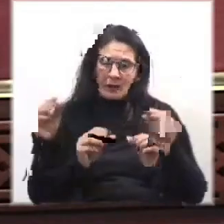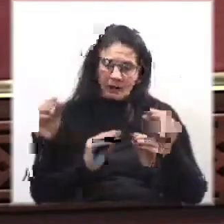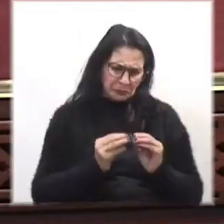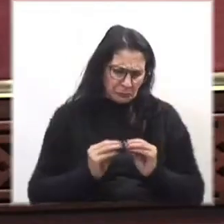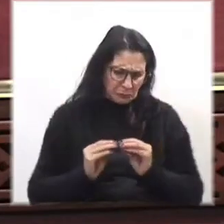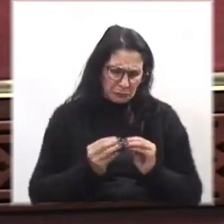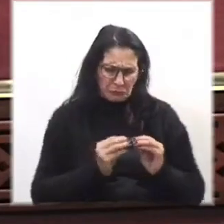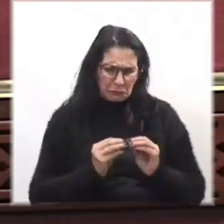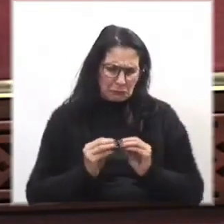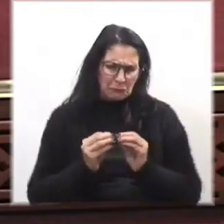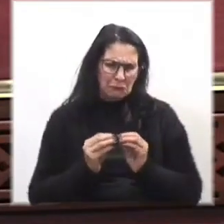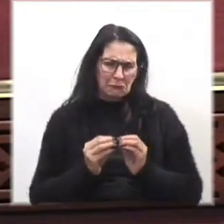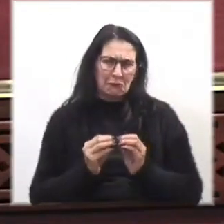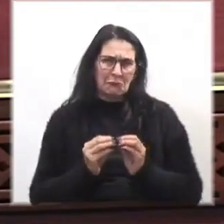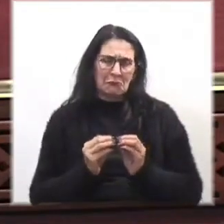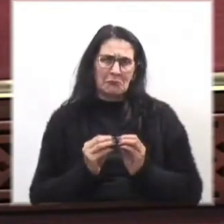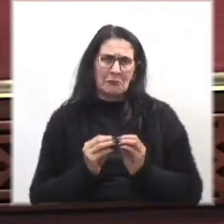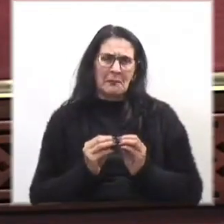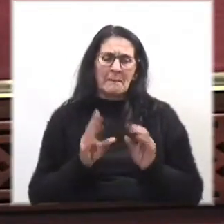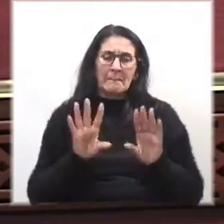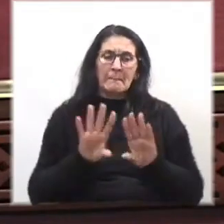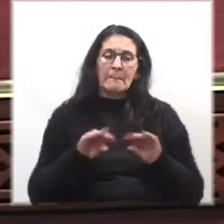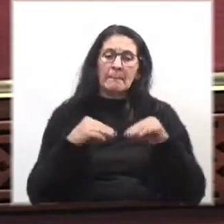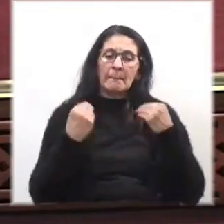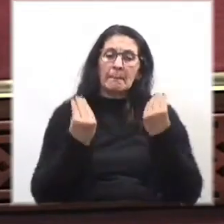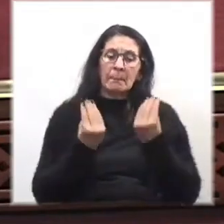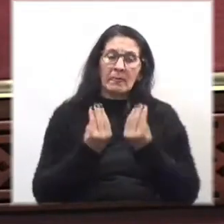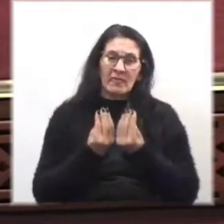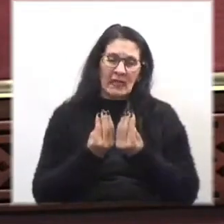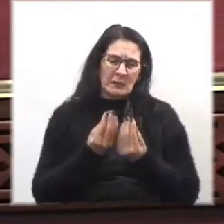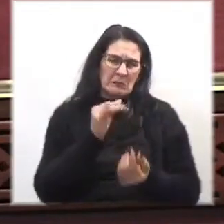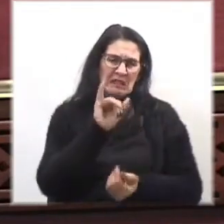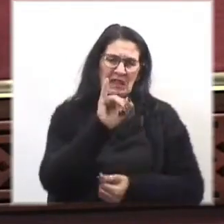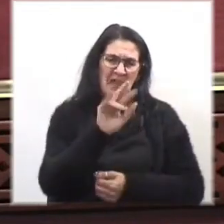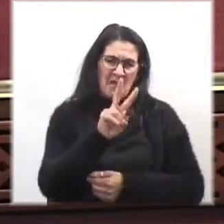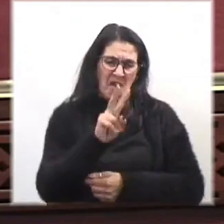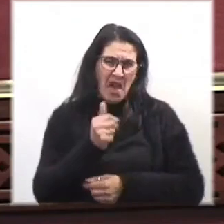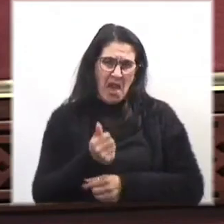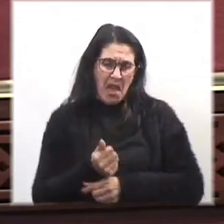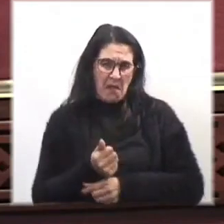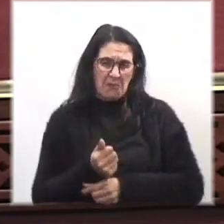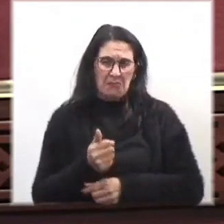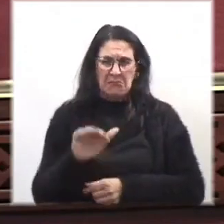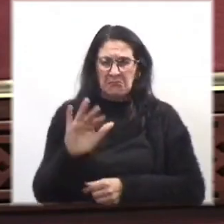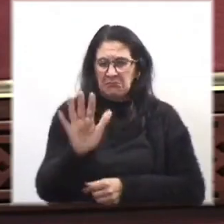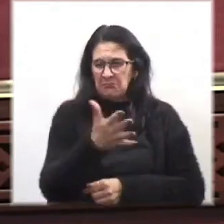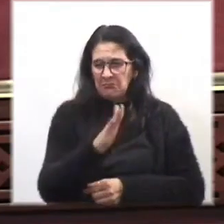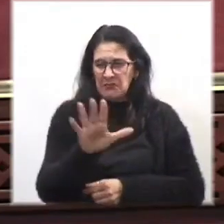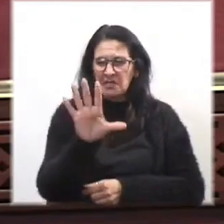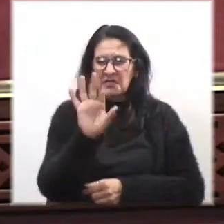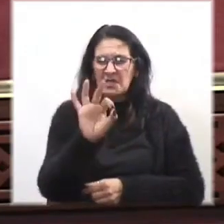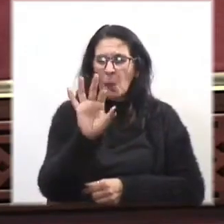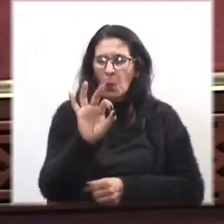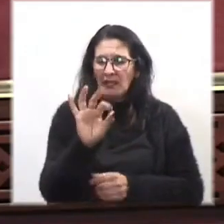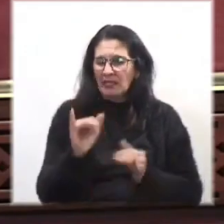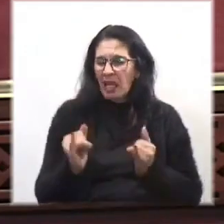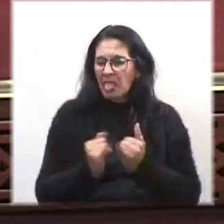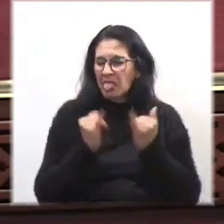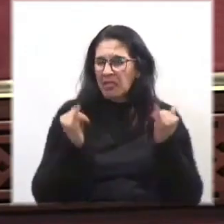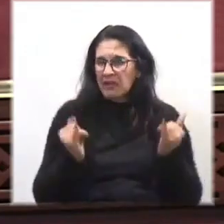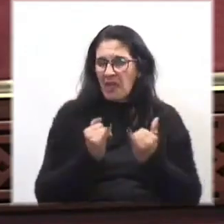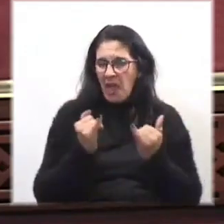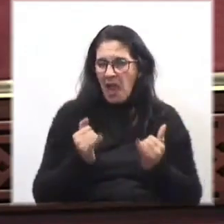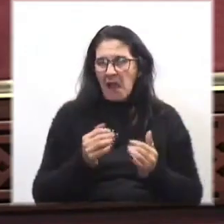resulta que del total del IVA, póngale que dentro de 50 días, con suerte,